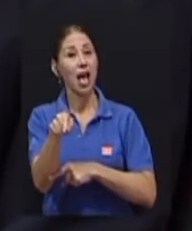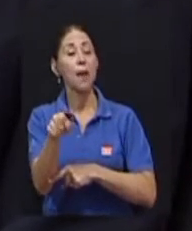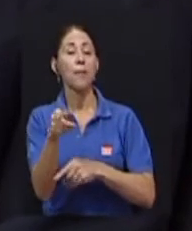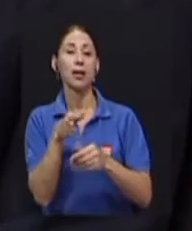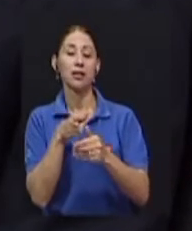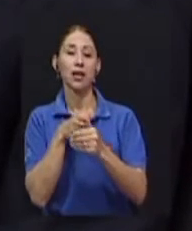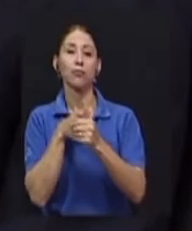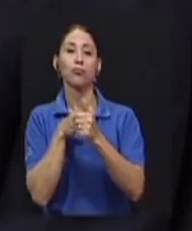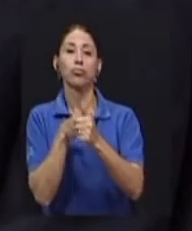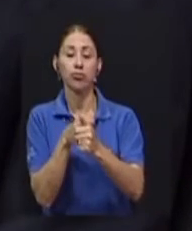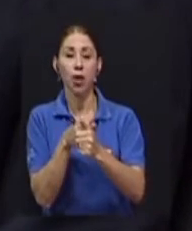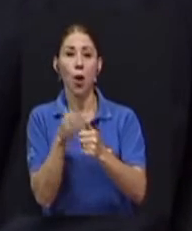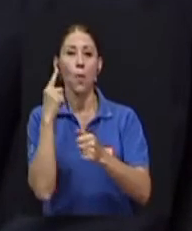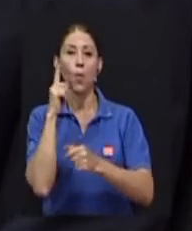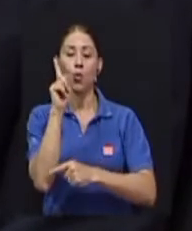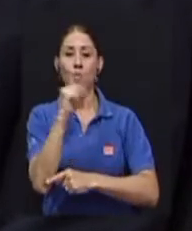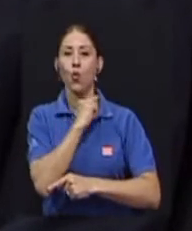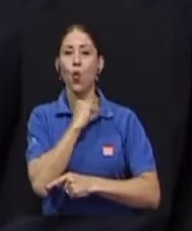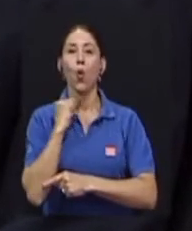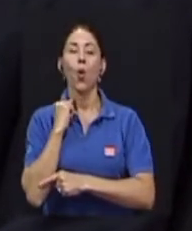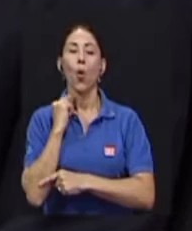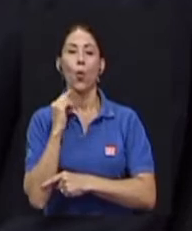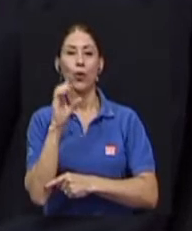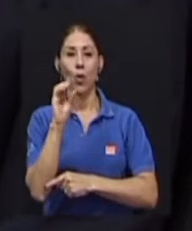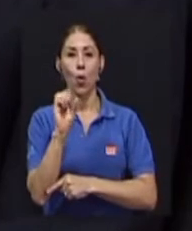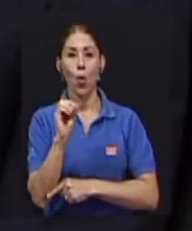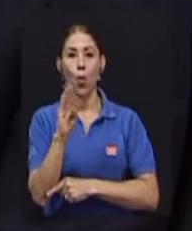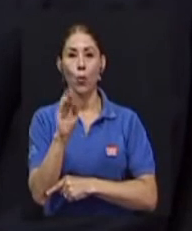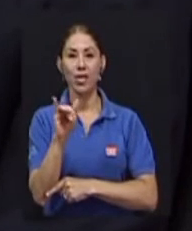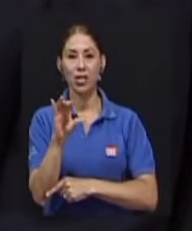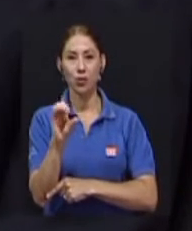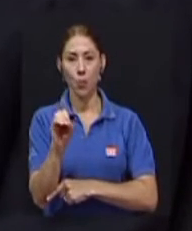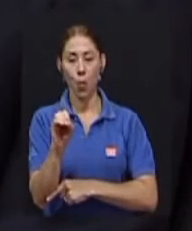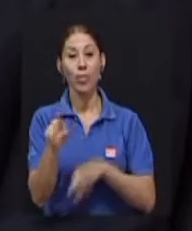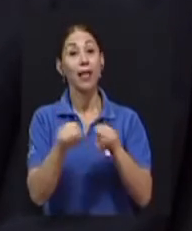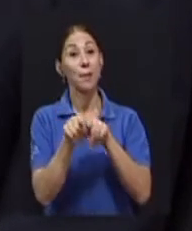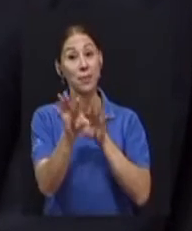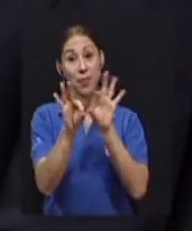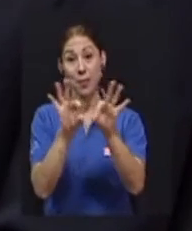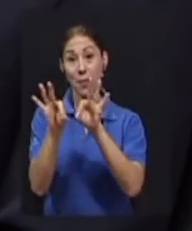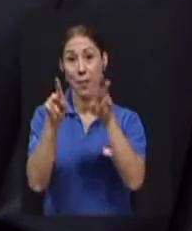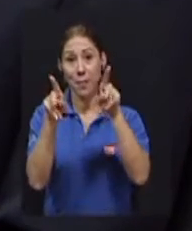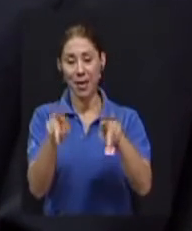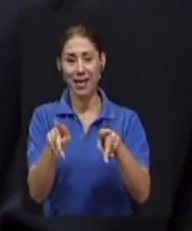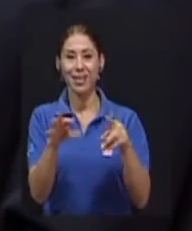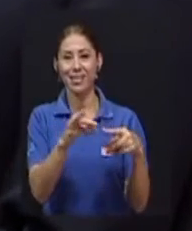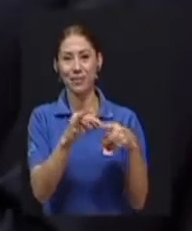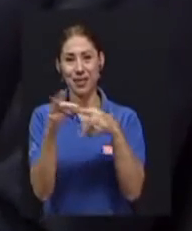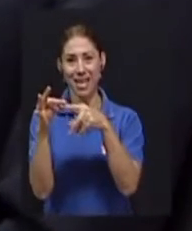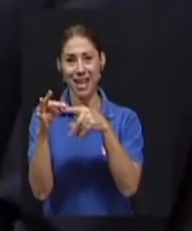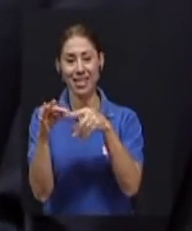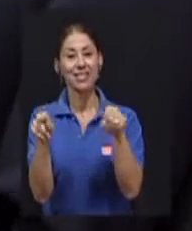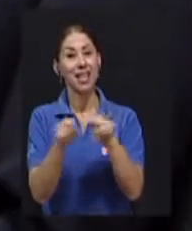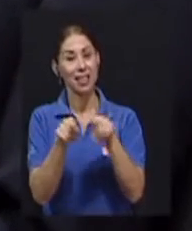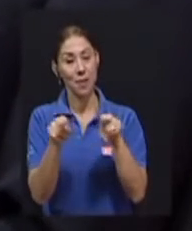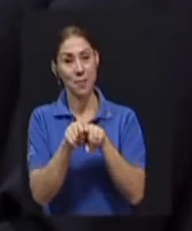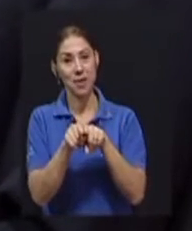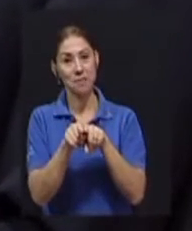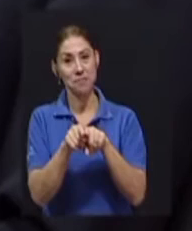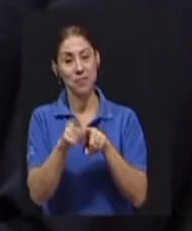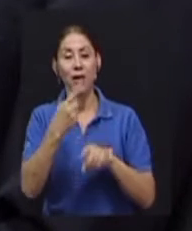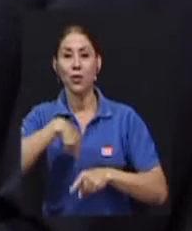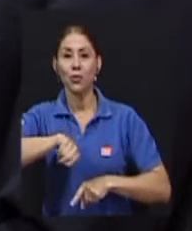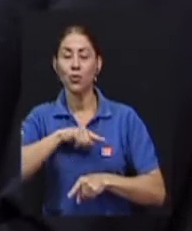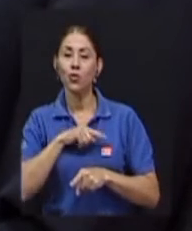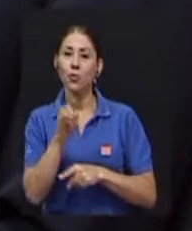obispo, va a haber invitados especiales, pensamos también invitar, además de lo que